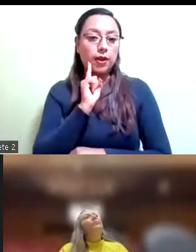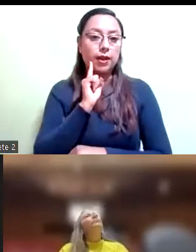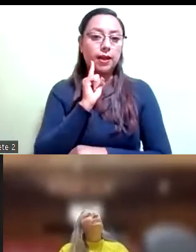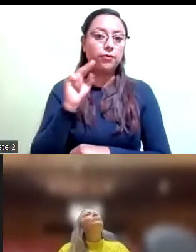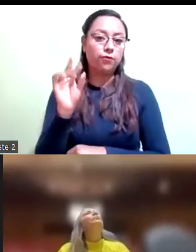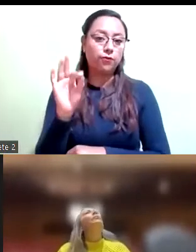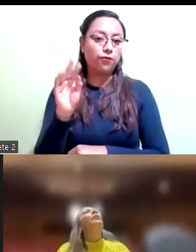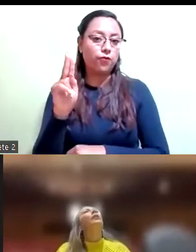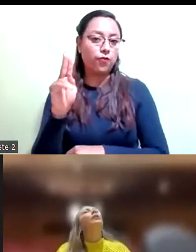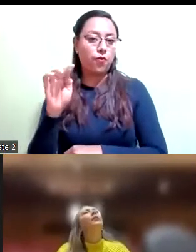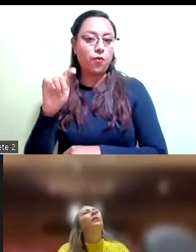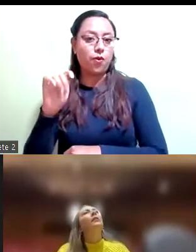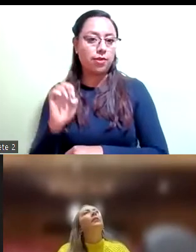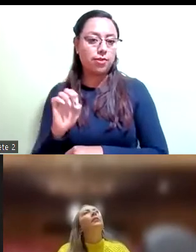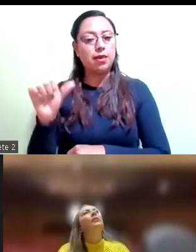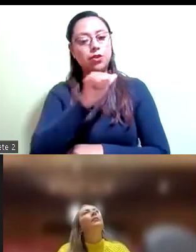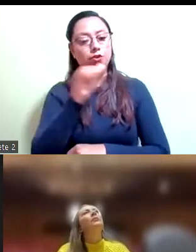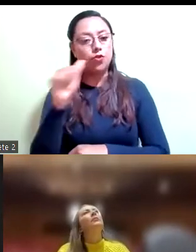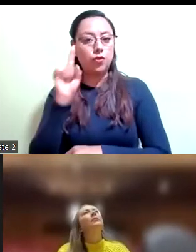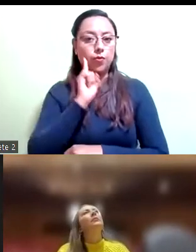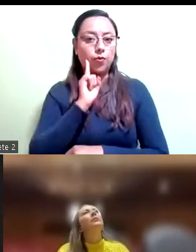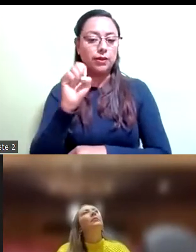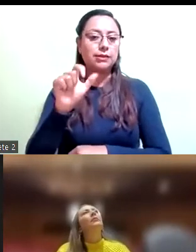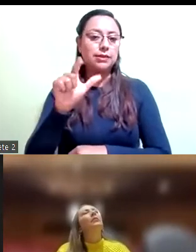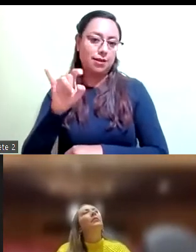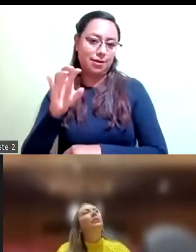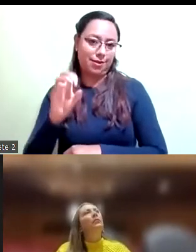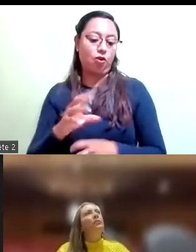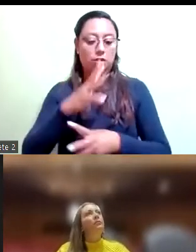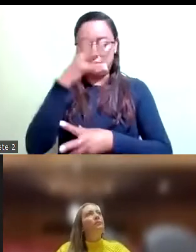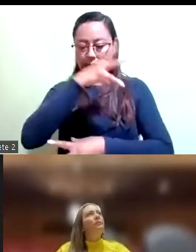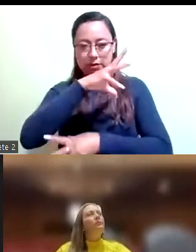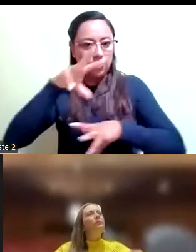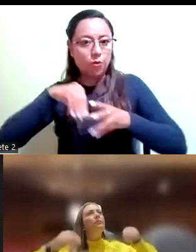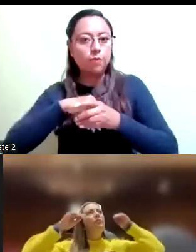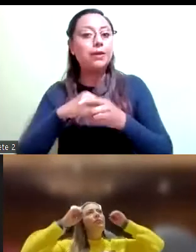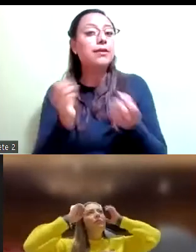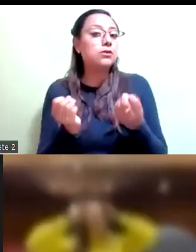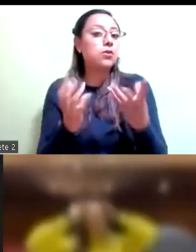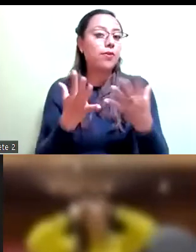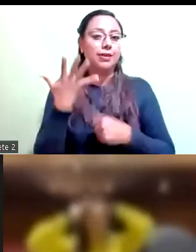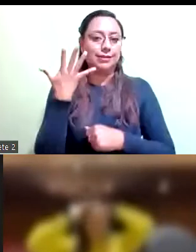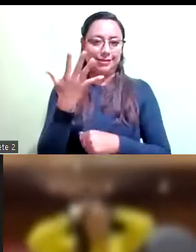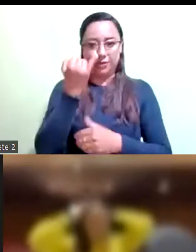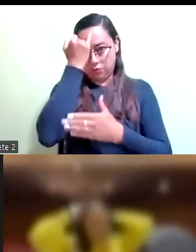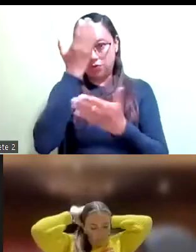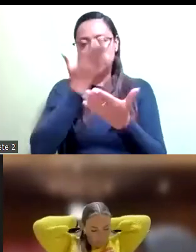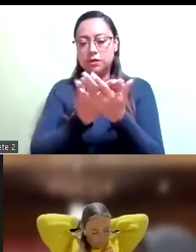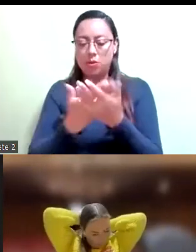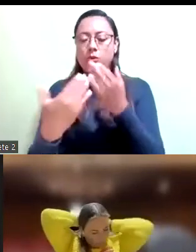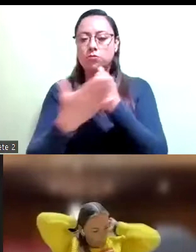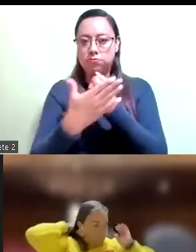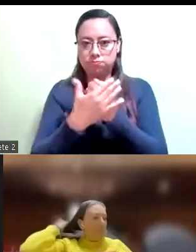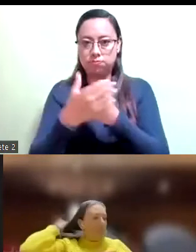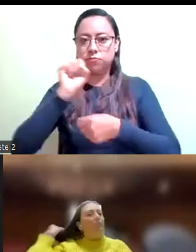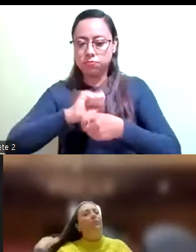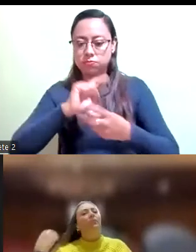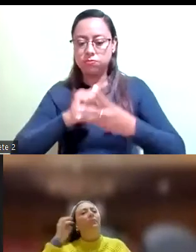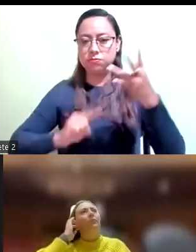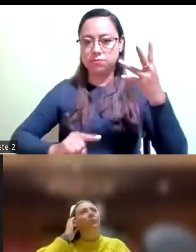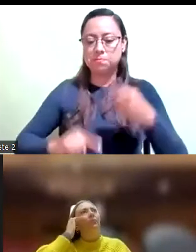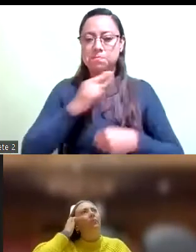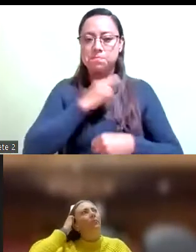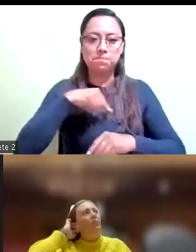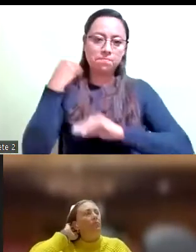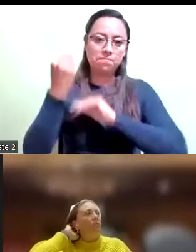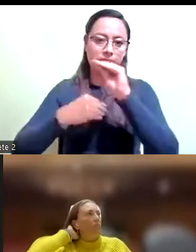cinco iniciativas que están en esta comisión que esperamos en las próximas semanas estar discutiendo. Tenemos hasta el 24 de octubre